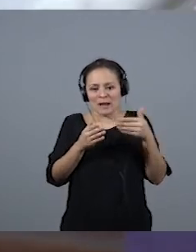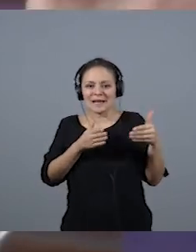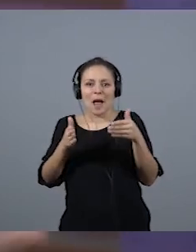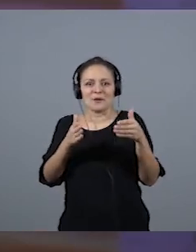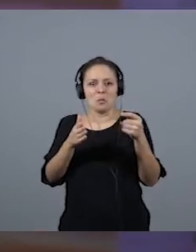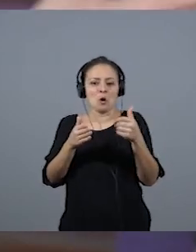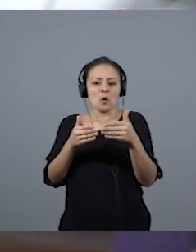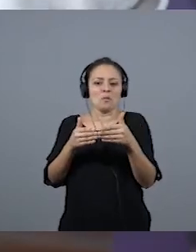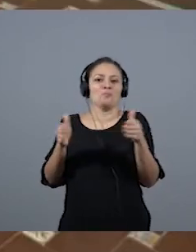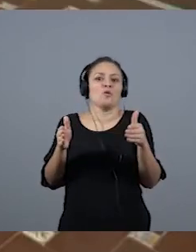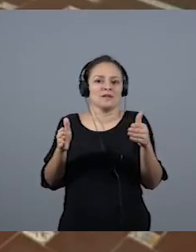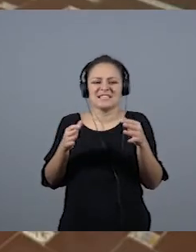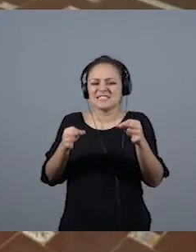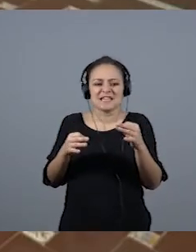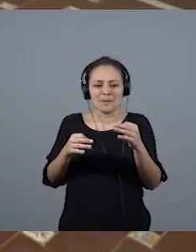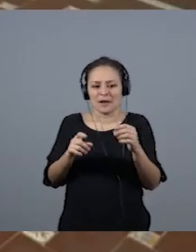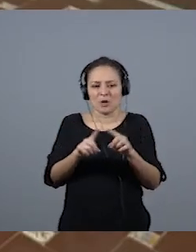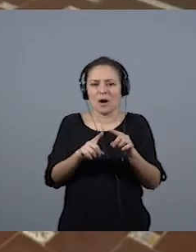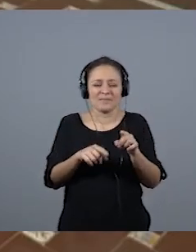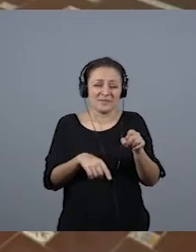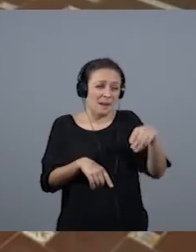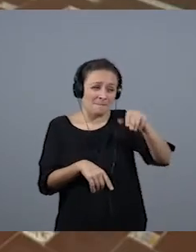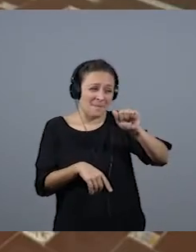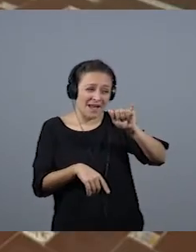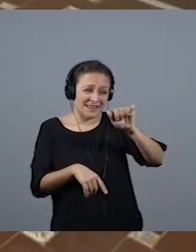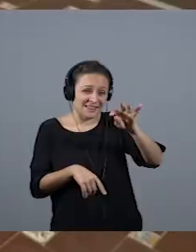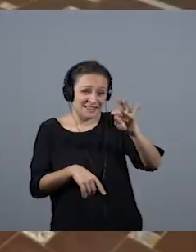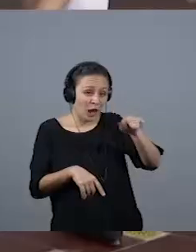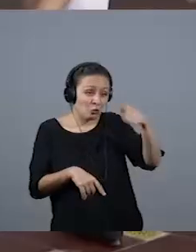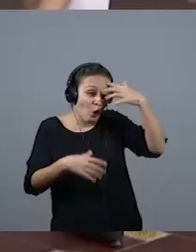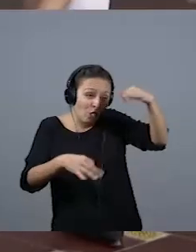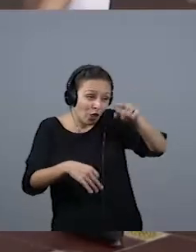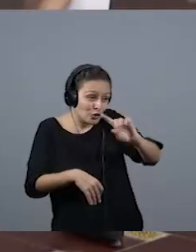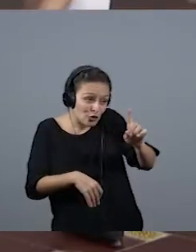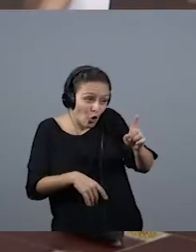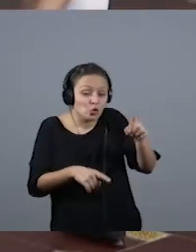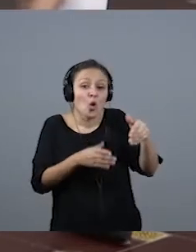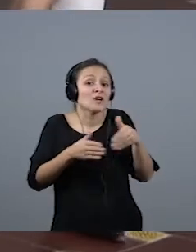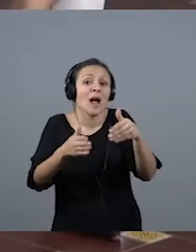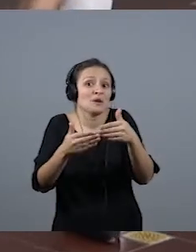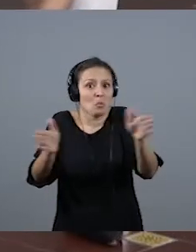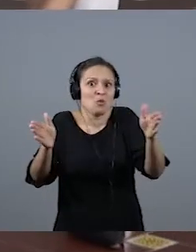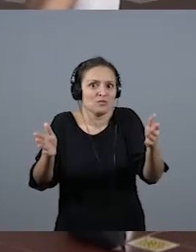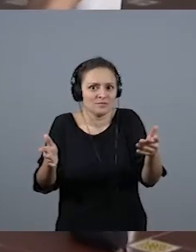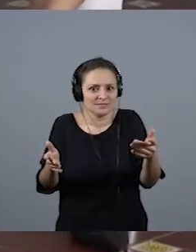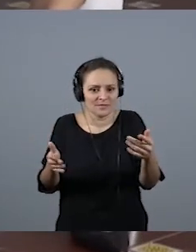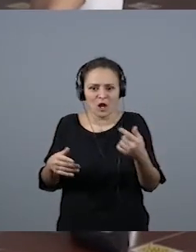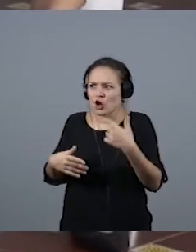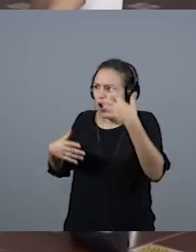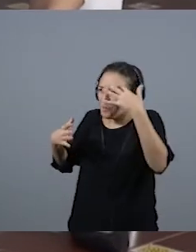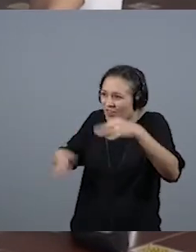Siempre hay alguien que tiene… Maite, no eres una inconsciente, estabas abriendo camino. Pero inconsciente de eso. No, sí, pero me refiero,